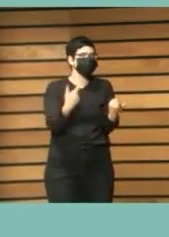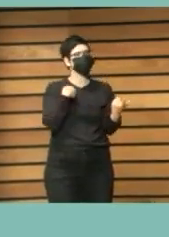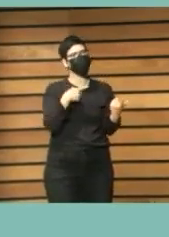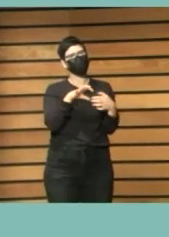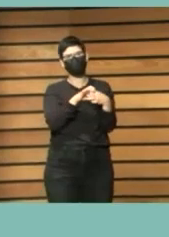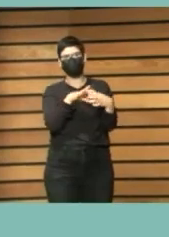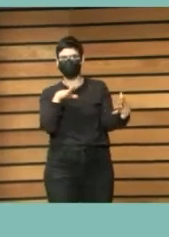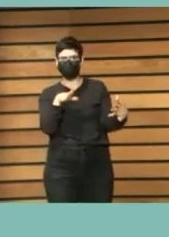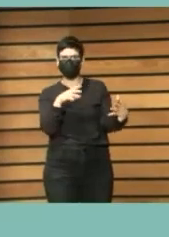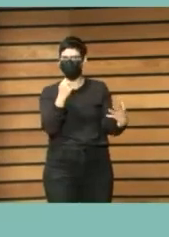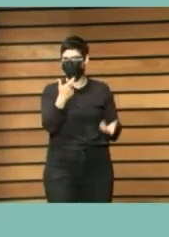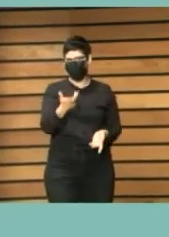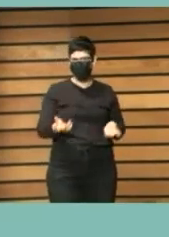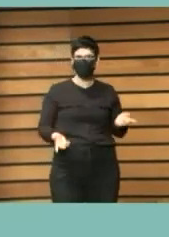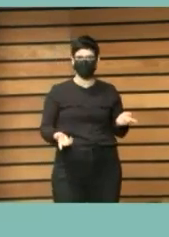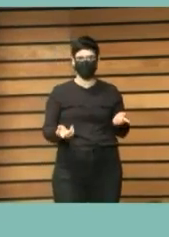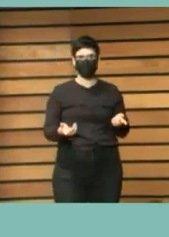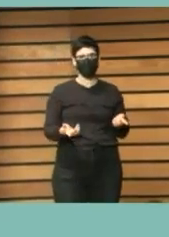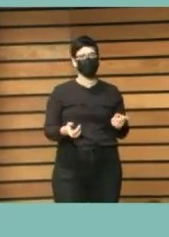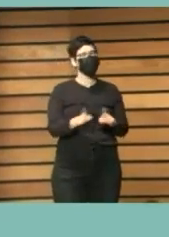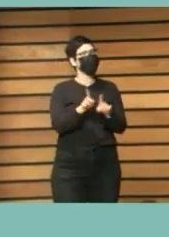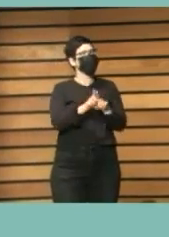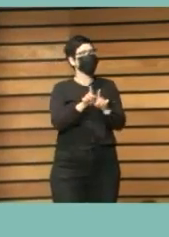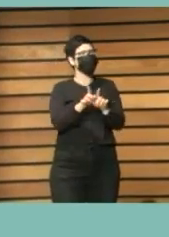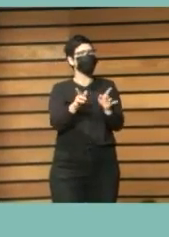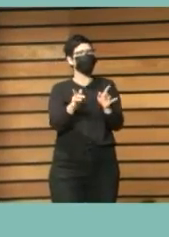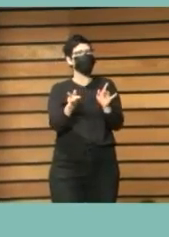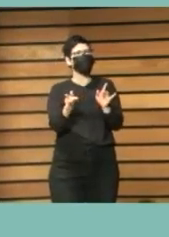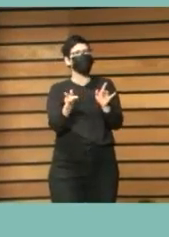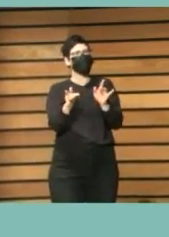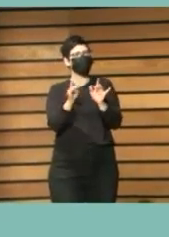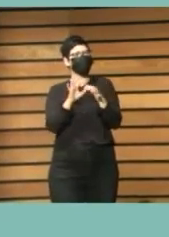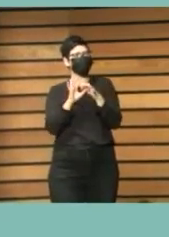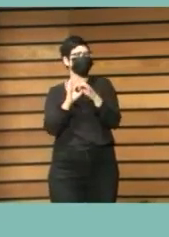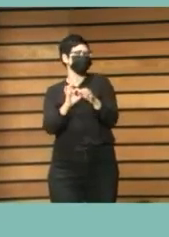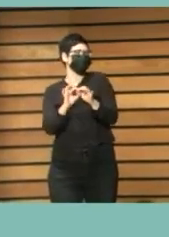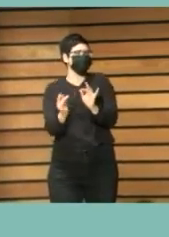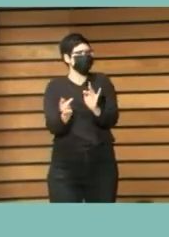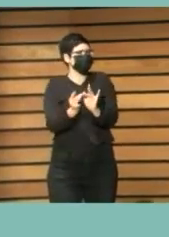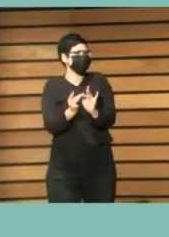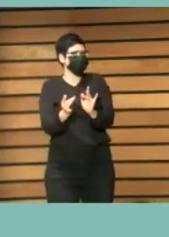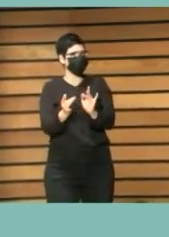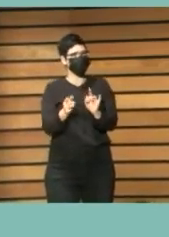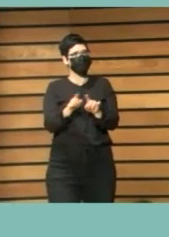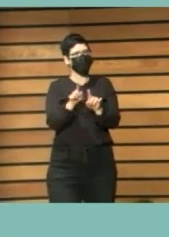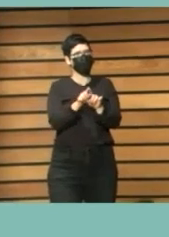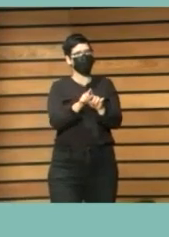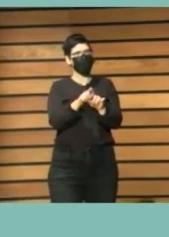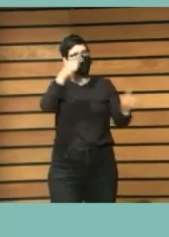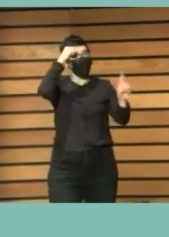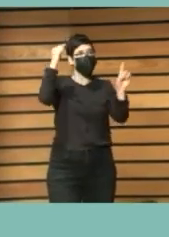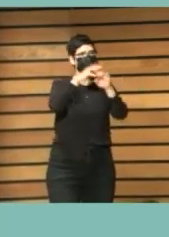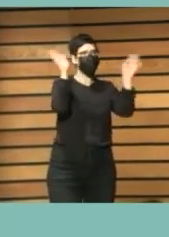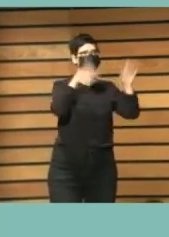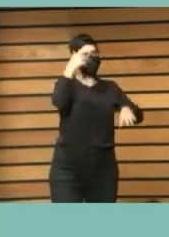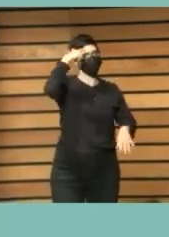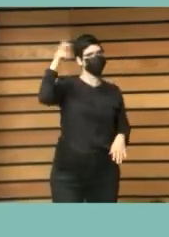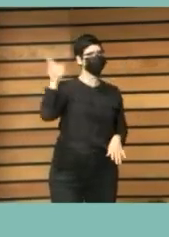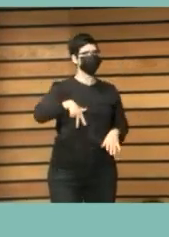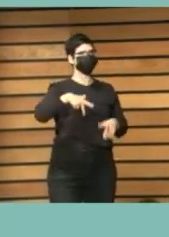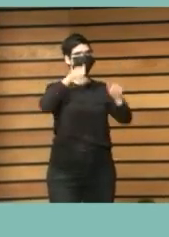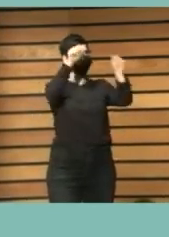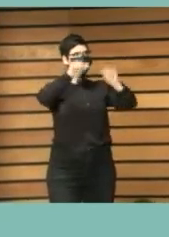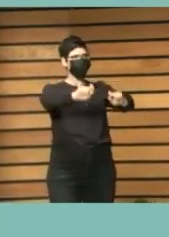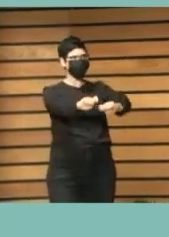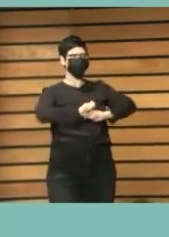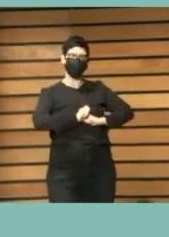hacerlo como más más cercano y menos vinculado a ese reconocimiento que sería el resultado indirecto de la